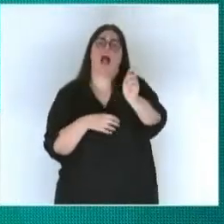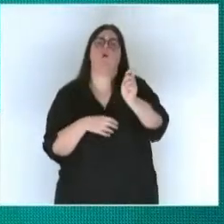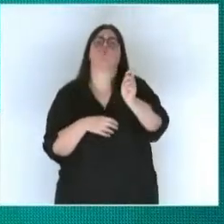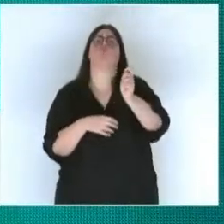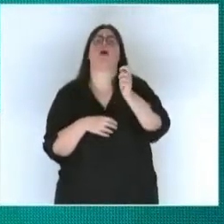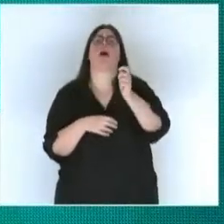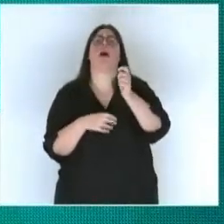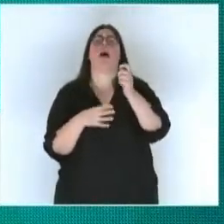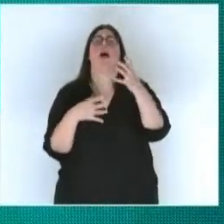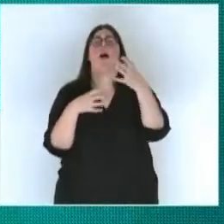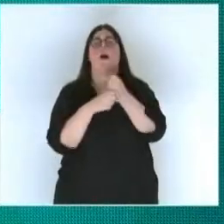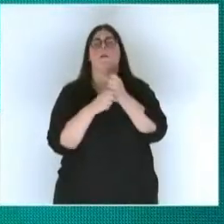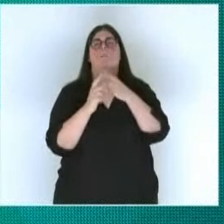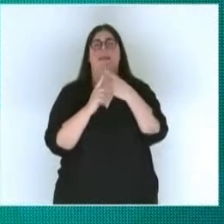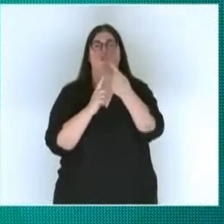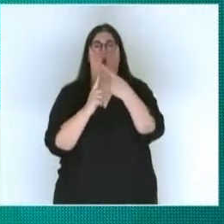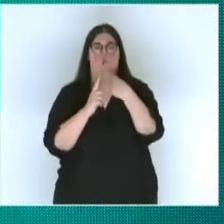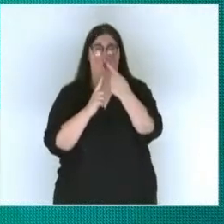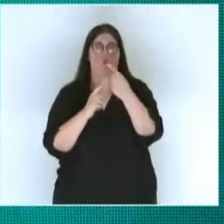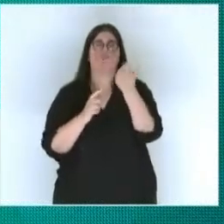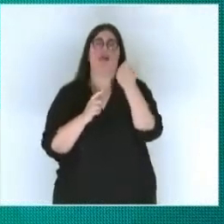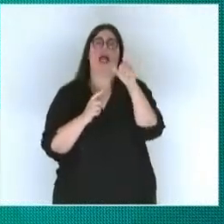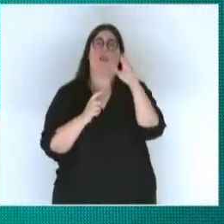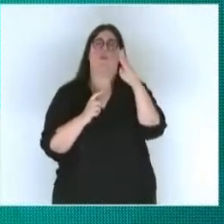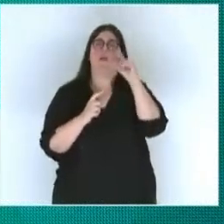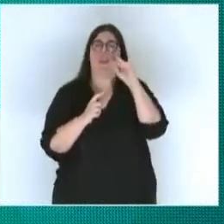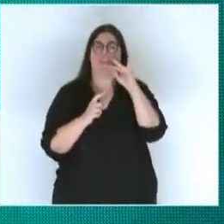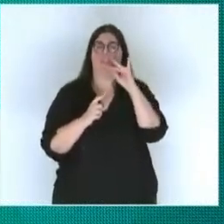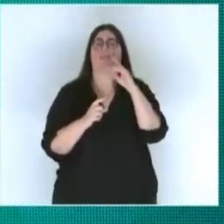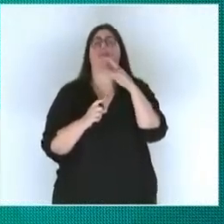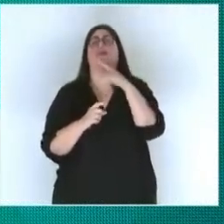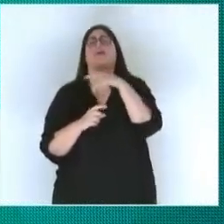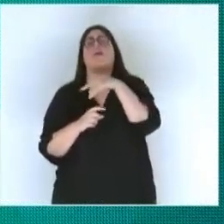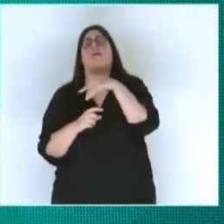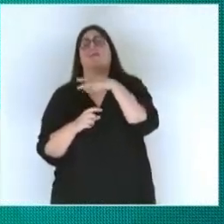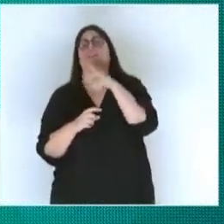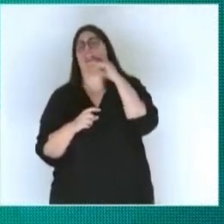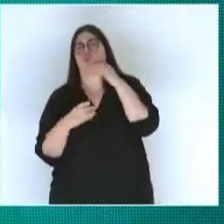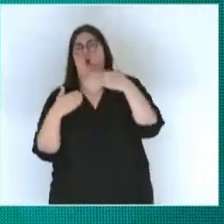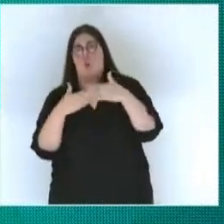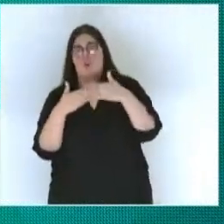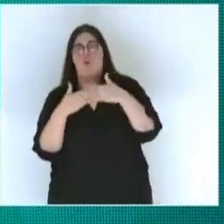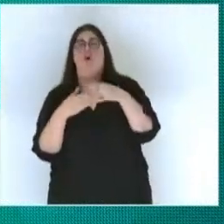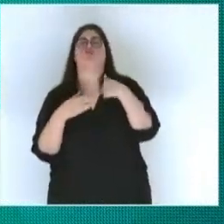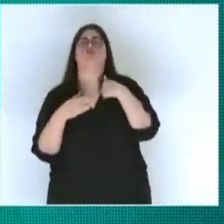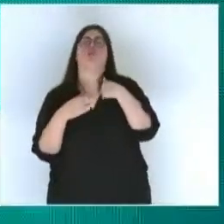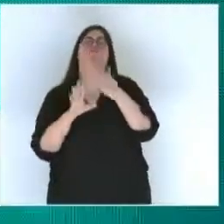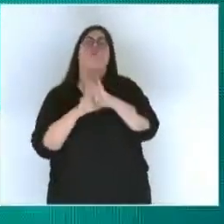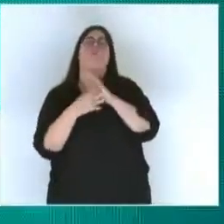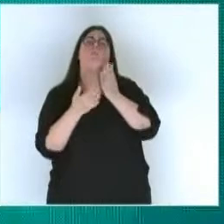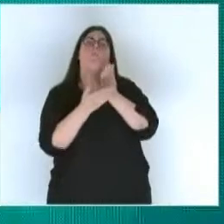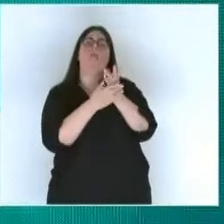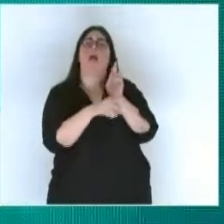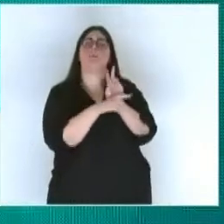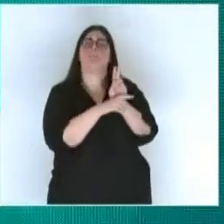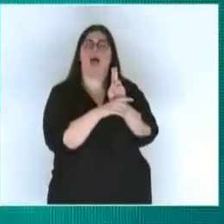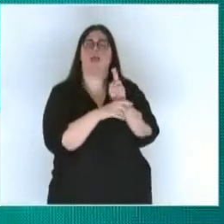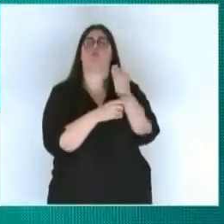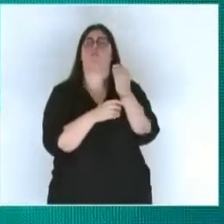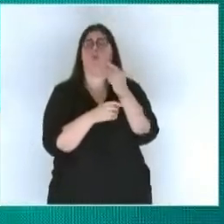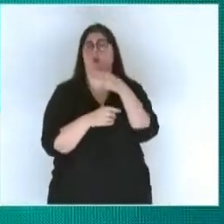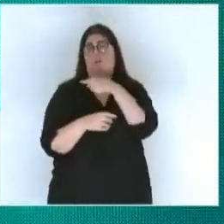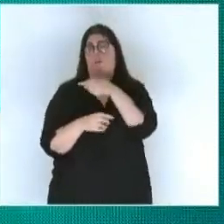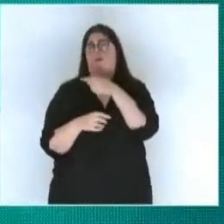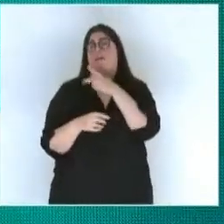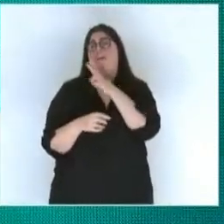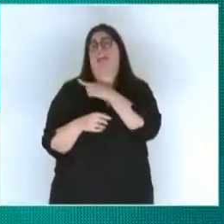Alberdi-Directorio. ¿Pero por qué soy amparista? Porque como juntista me enteré de esta obra a través de un tuit de Felipe Miguel, del